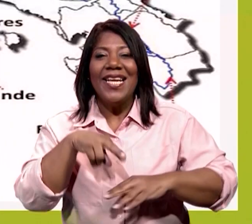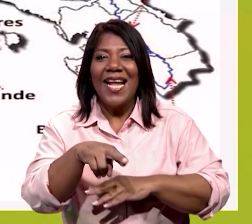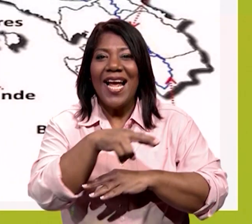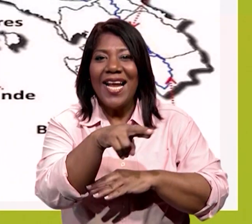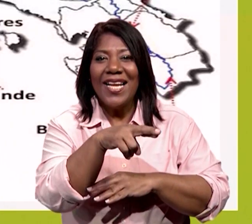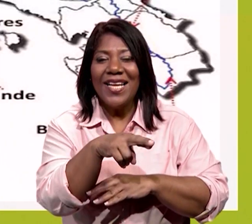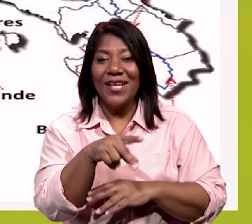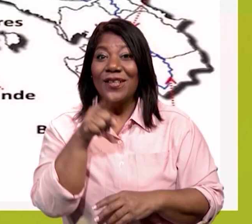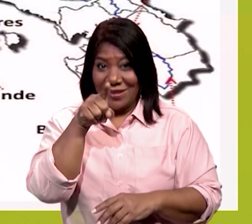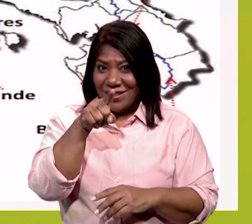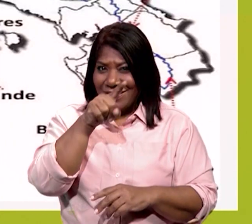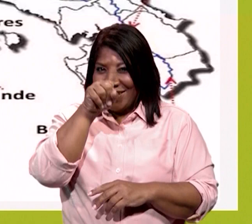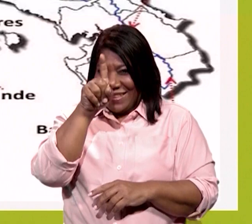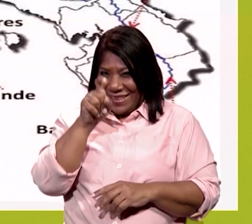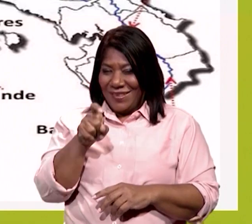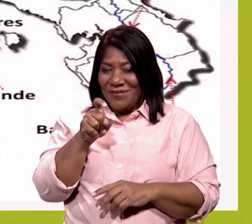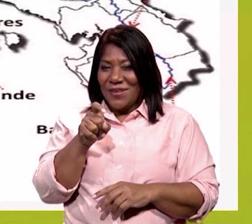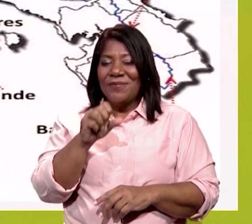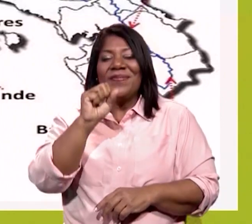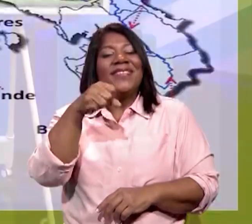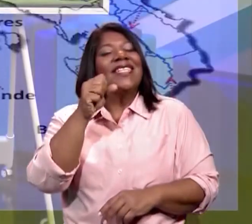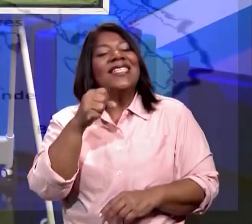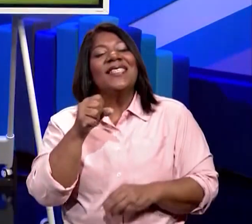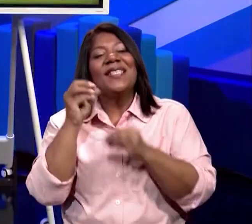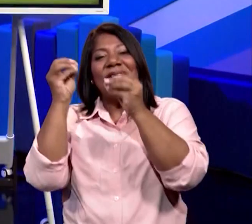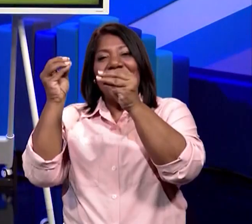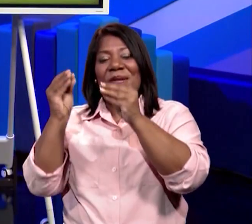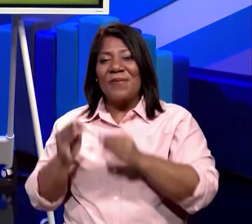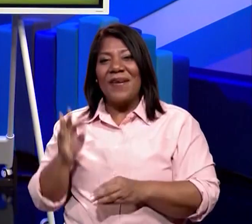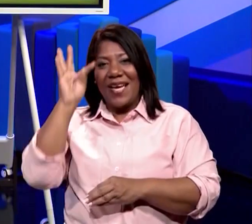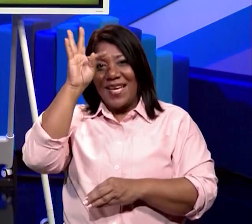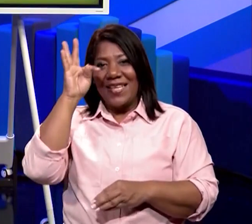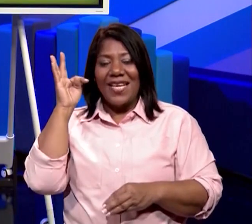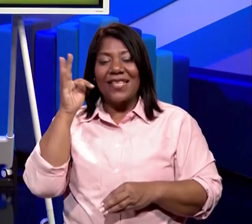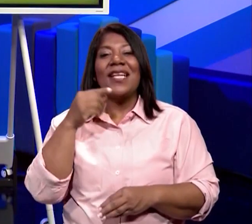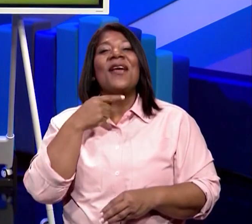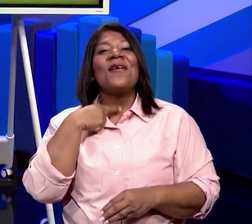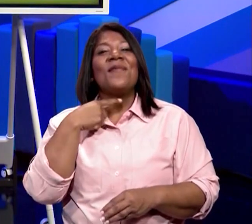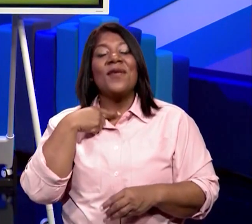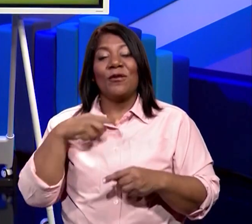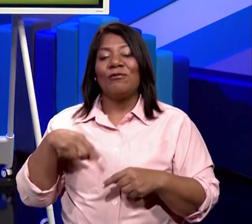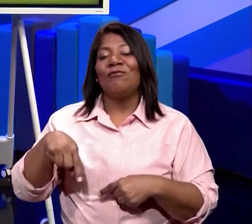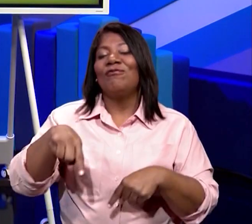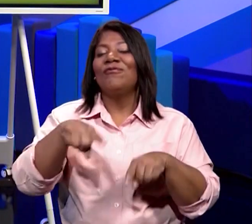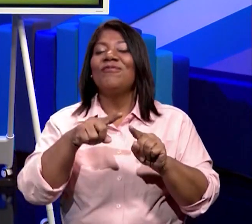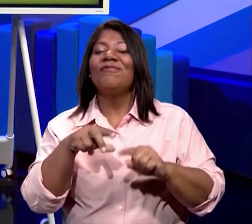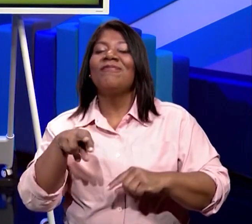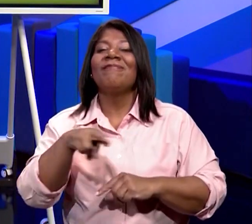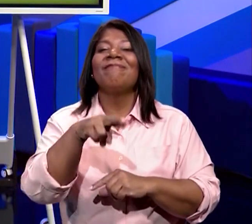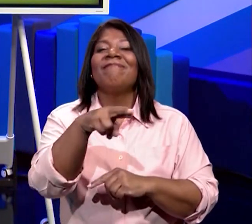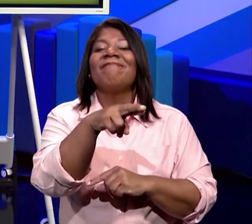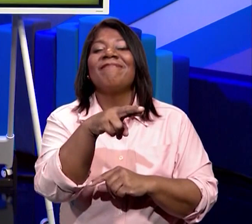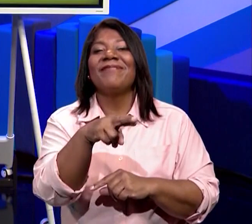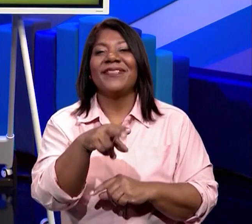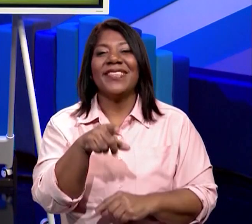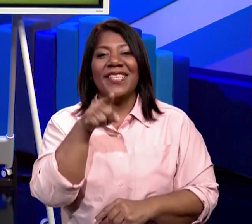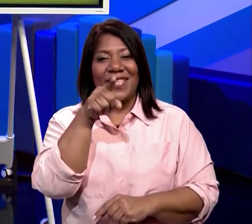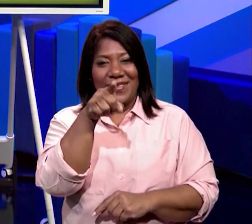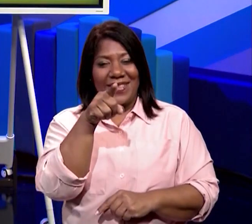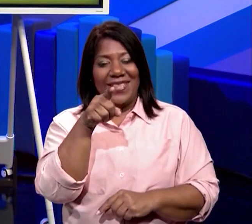Tiago, ¿a ti te gusta ir al río? Sí maestra Teresita, a mí me gusta ir al río y estoy segura que a ustedes